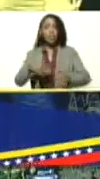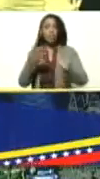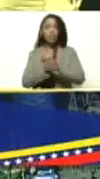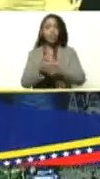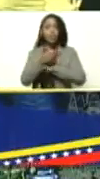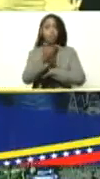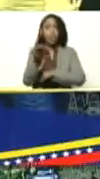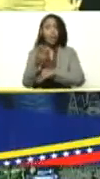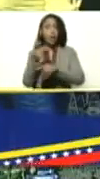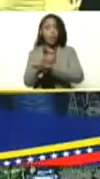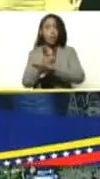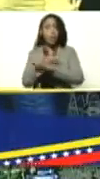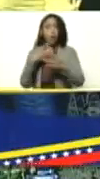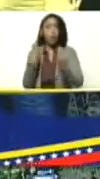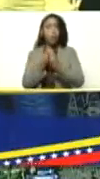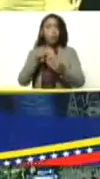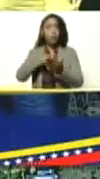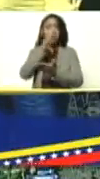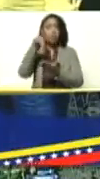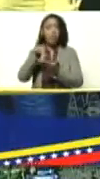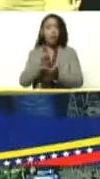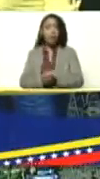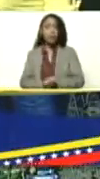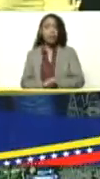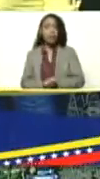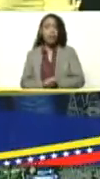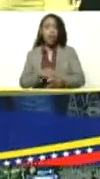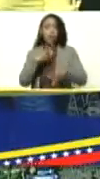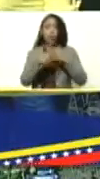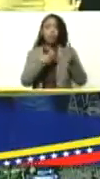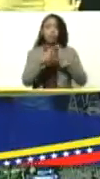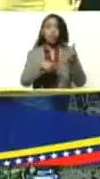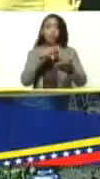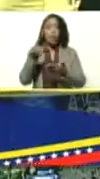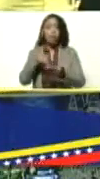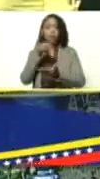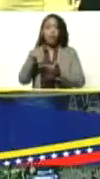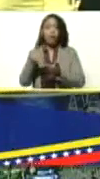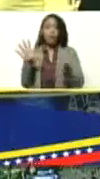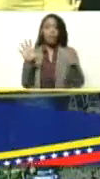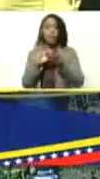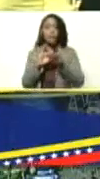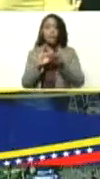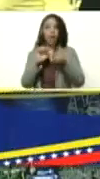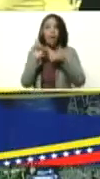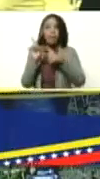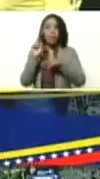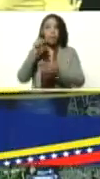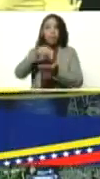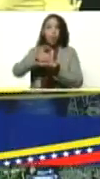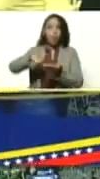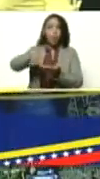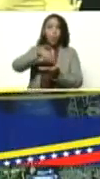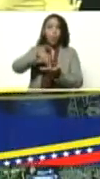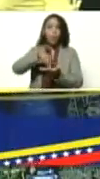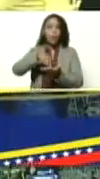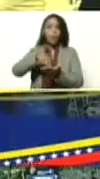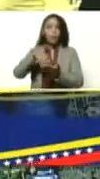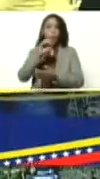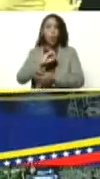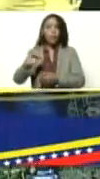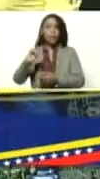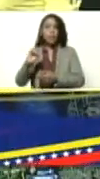usted del gobierno nacional con los productores y las productoras vinculadas a este punto y círculo del oeste